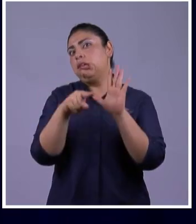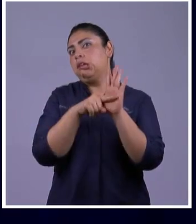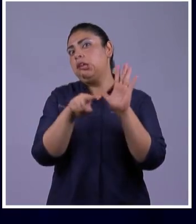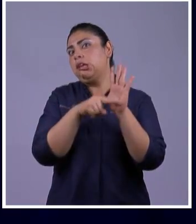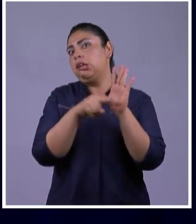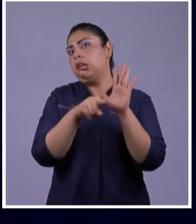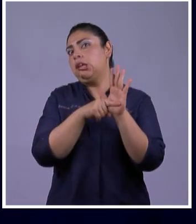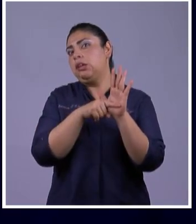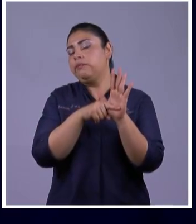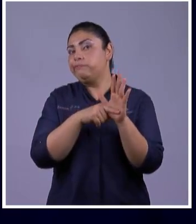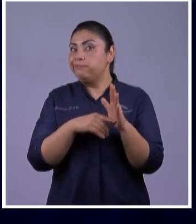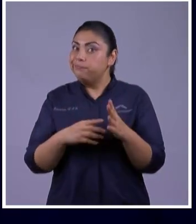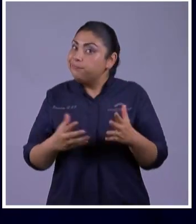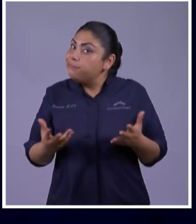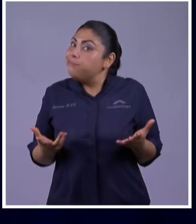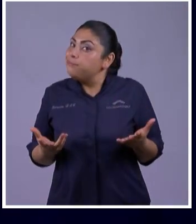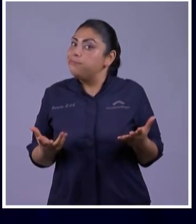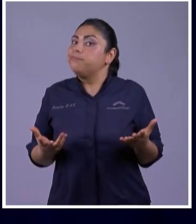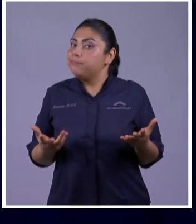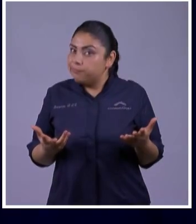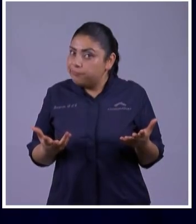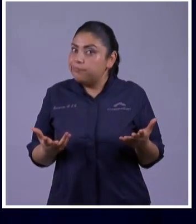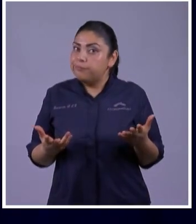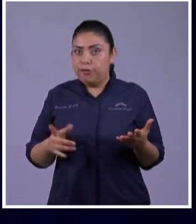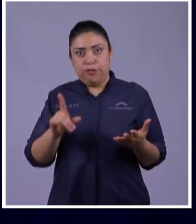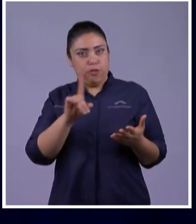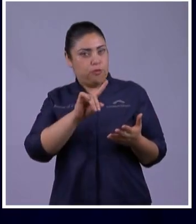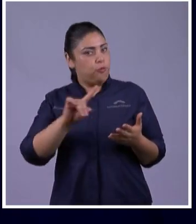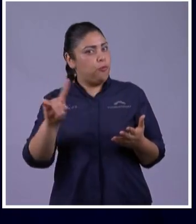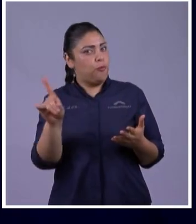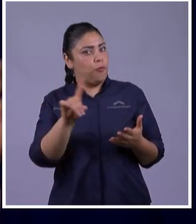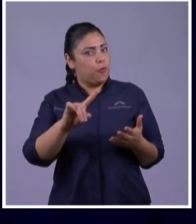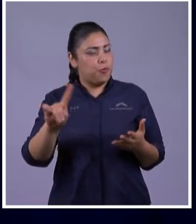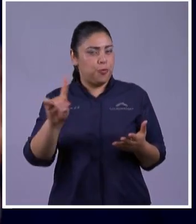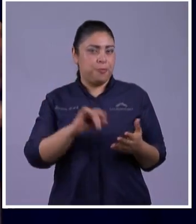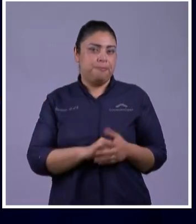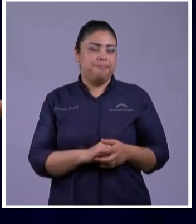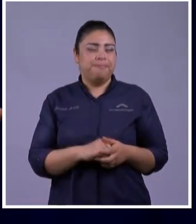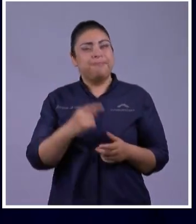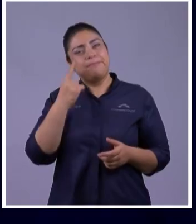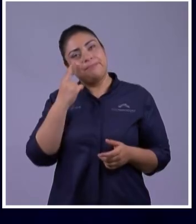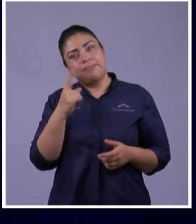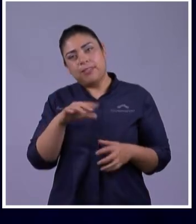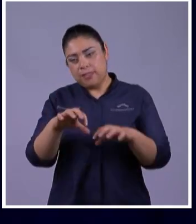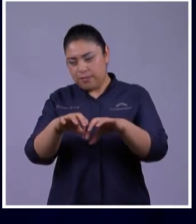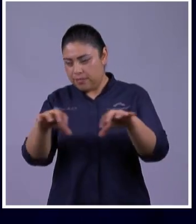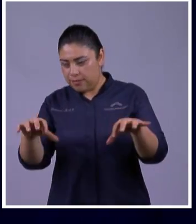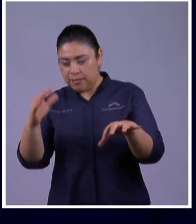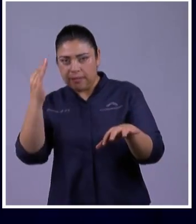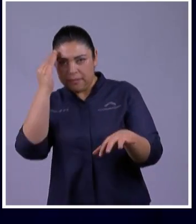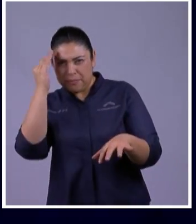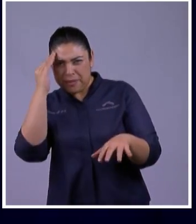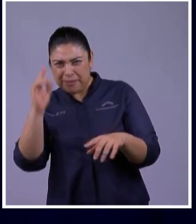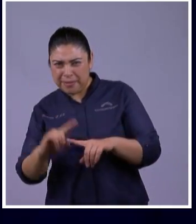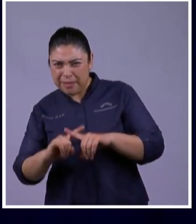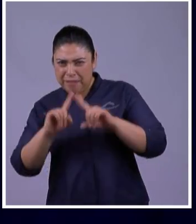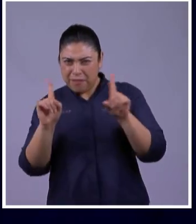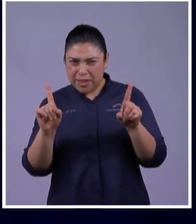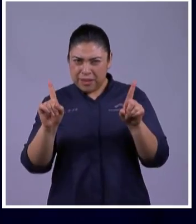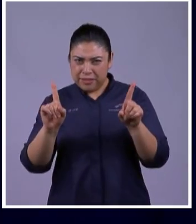No hablo ahora de una raza O un país Estoy hablando de que había Una diferencia de pensamiento El que pensaba